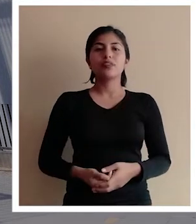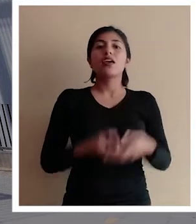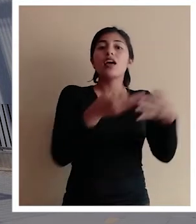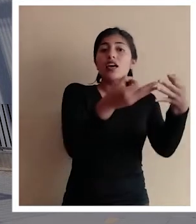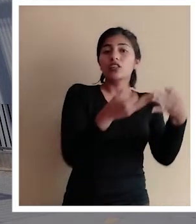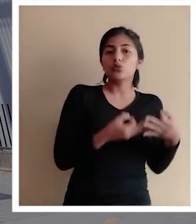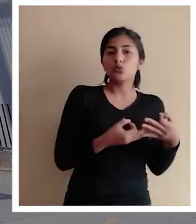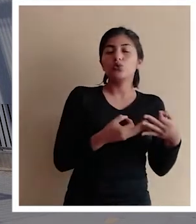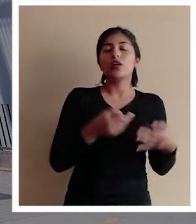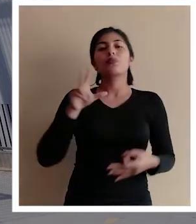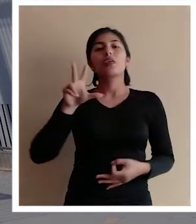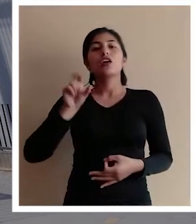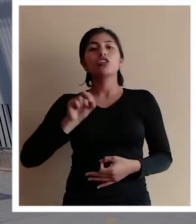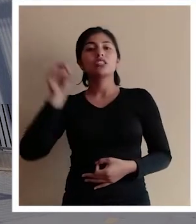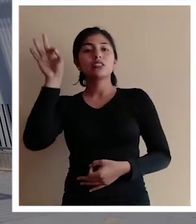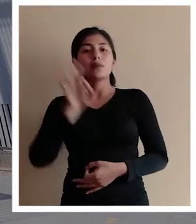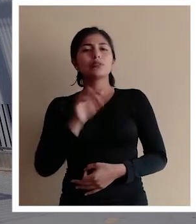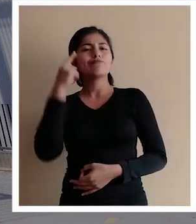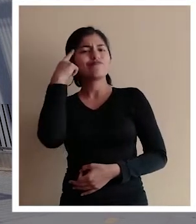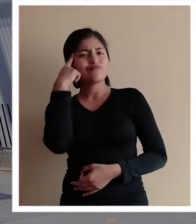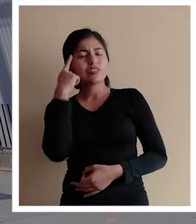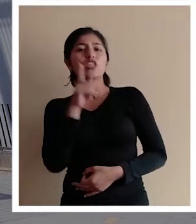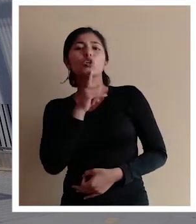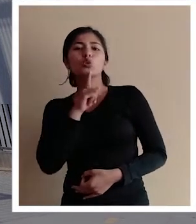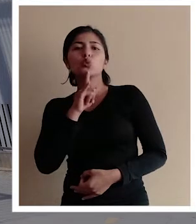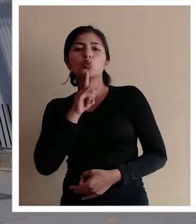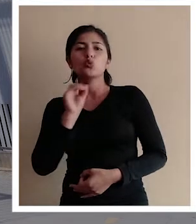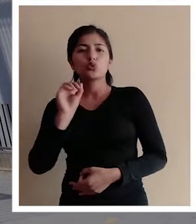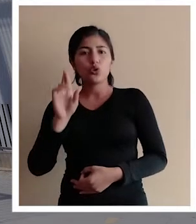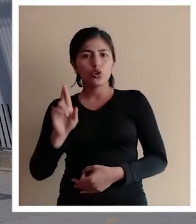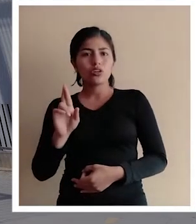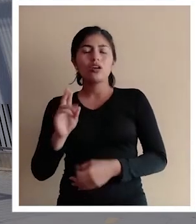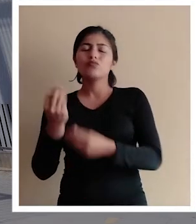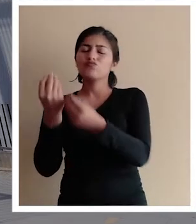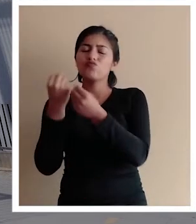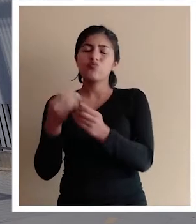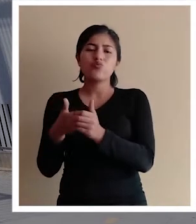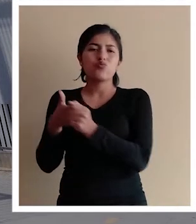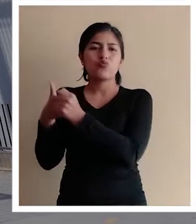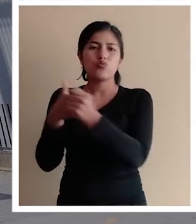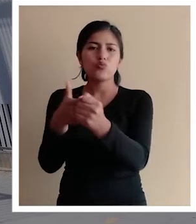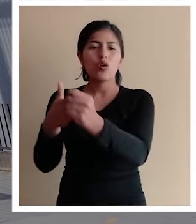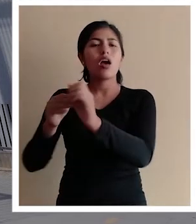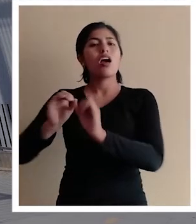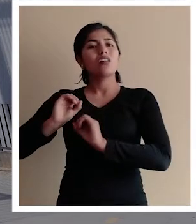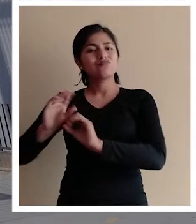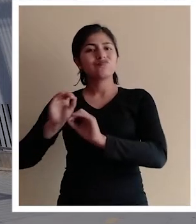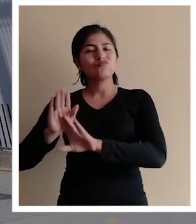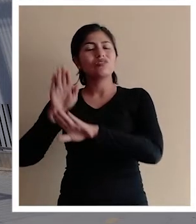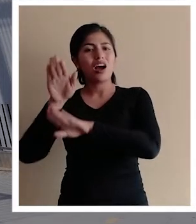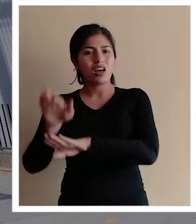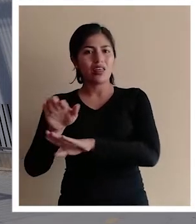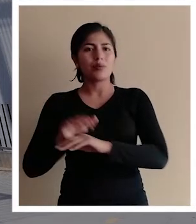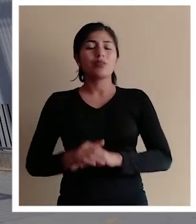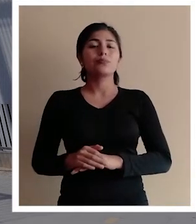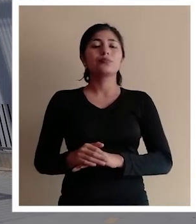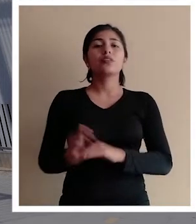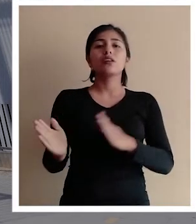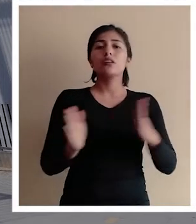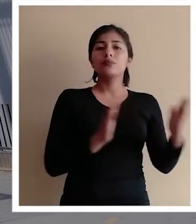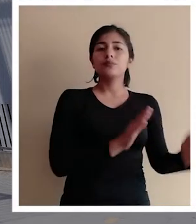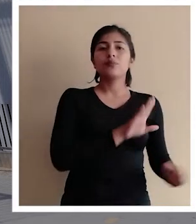Resultados Un 80% cree que el tutor o tutora ha sido importante en la orientación y apoyo en aspectos académicos.